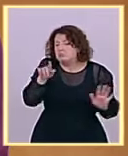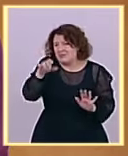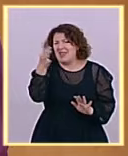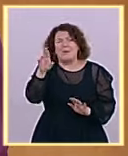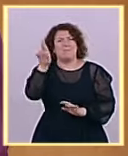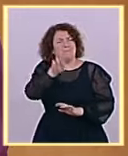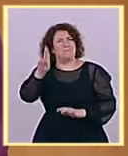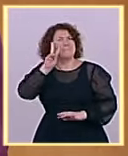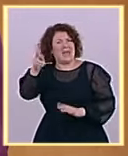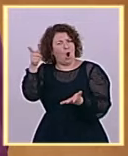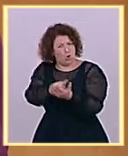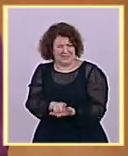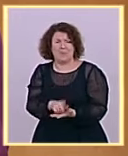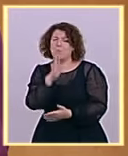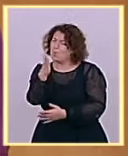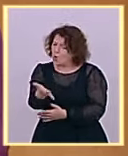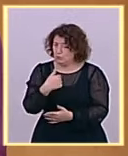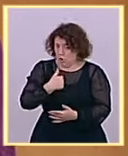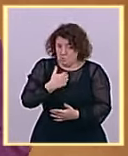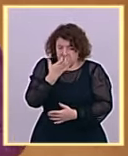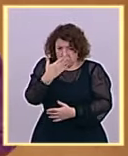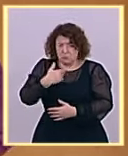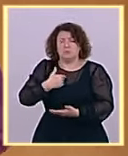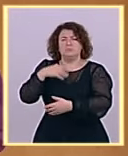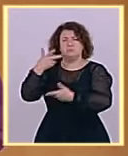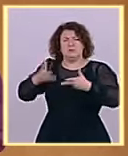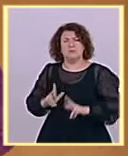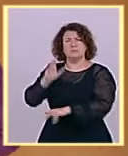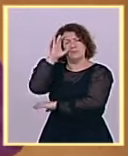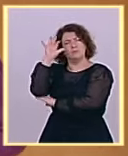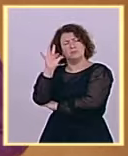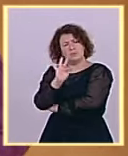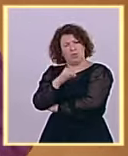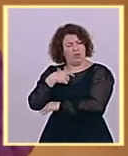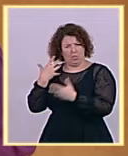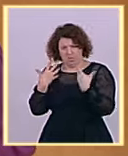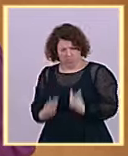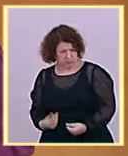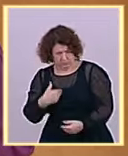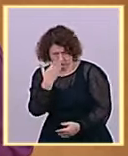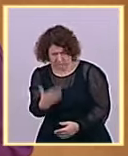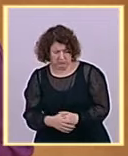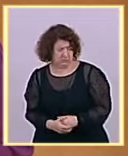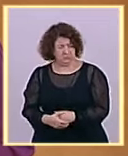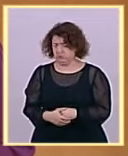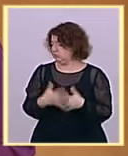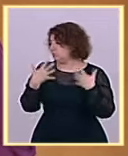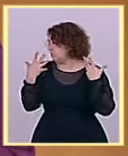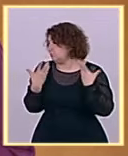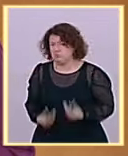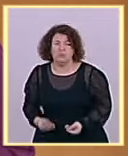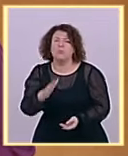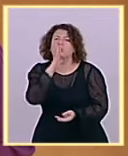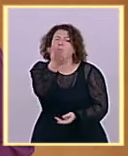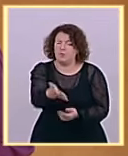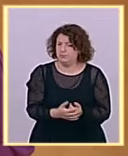que ha sido una enorme decepción cuando usted se ha subido a la tribuna. ¿Sabe por qué? Porque usted ha puesto de manifiesto que el Partido